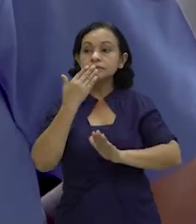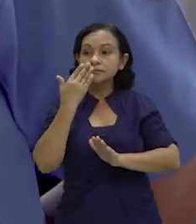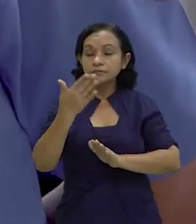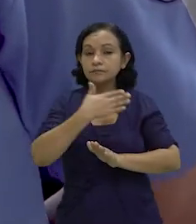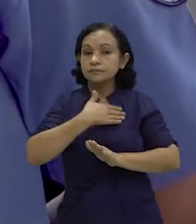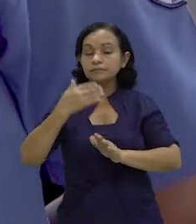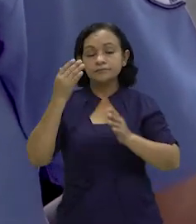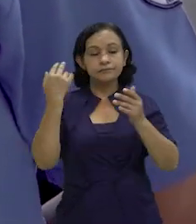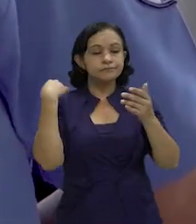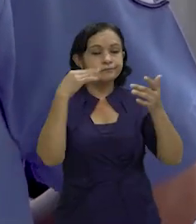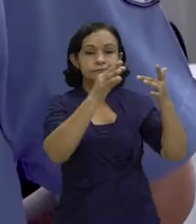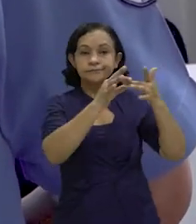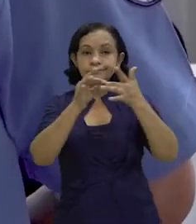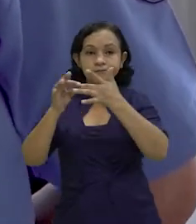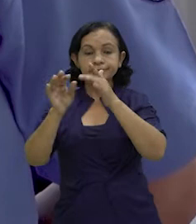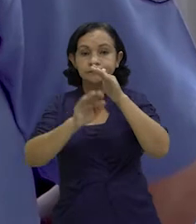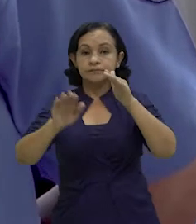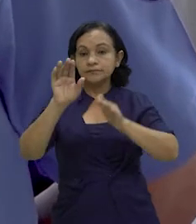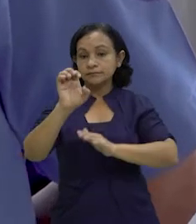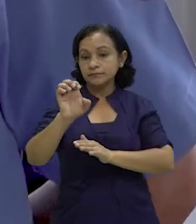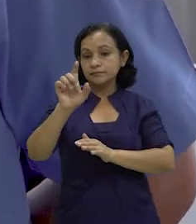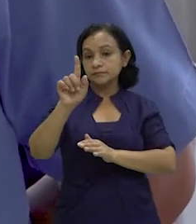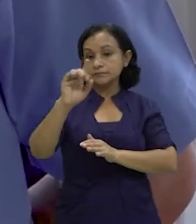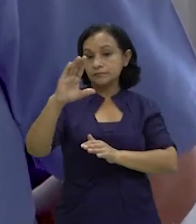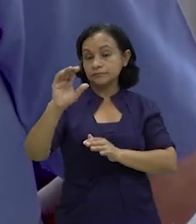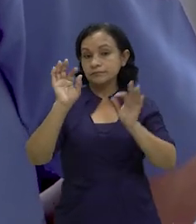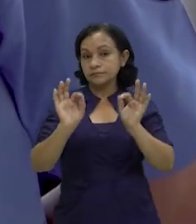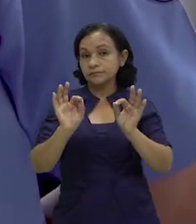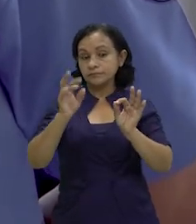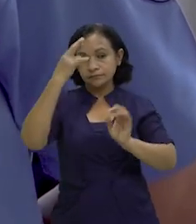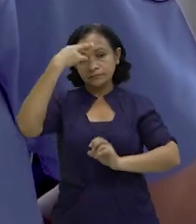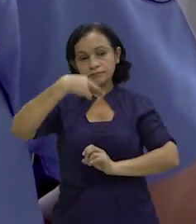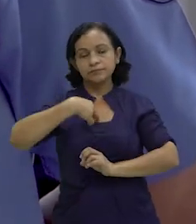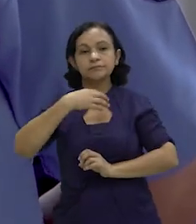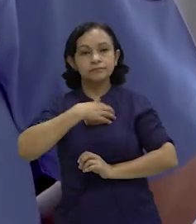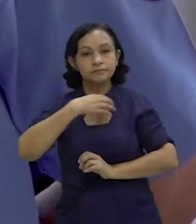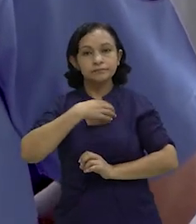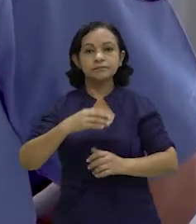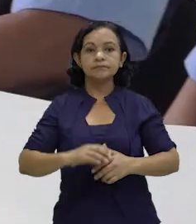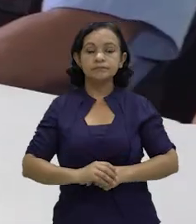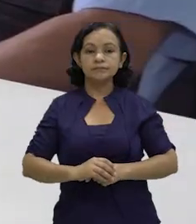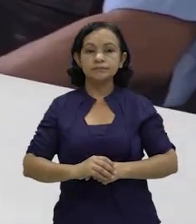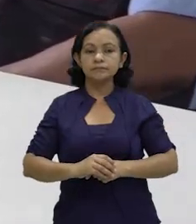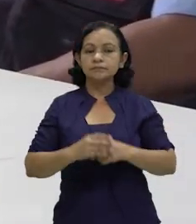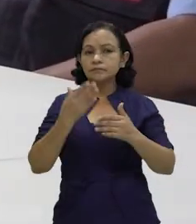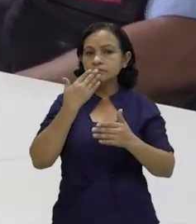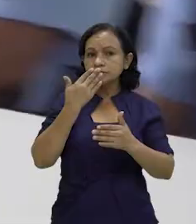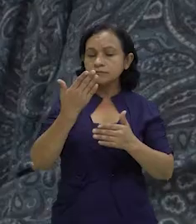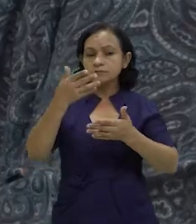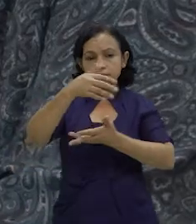calidad, con mayor profesionalismo, con mayor ética y con un sentido de responsabilidad. La